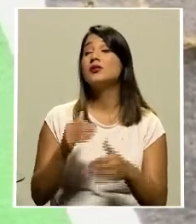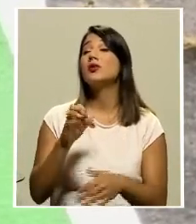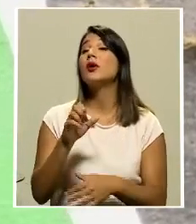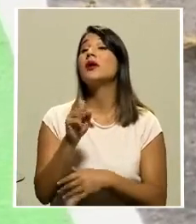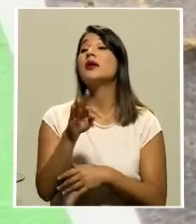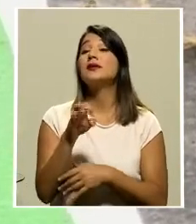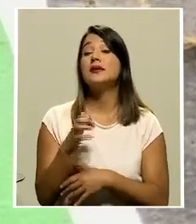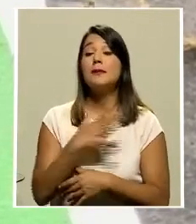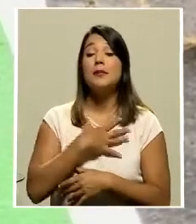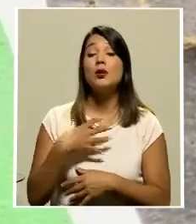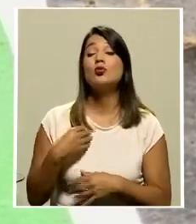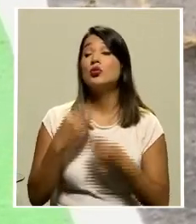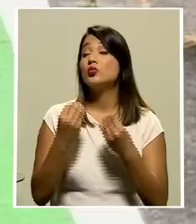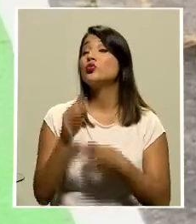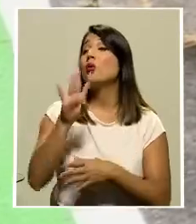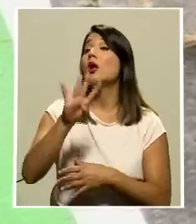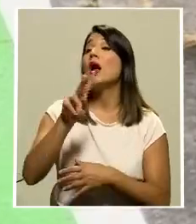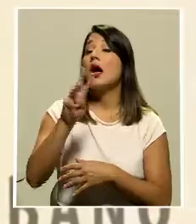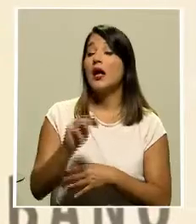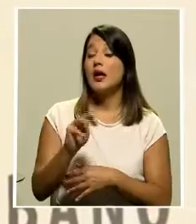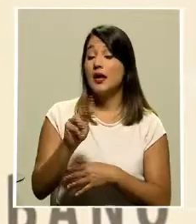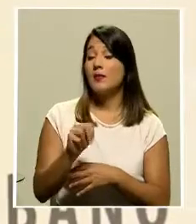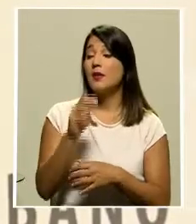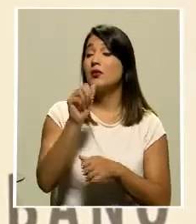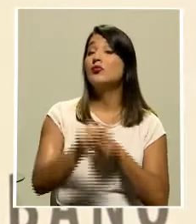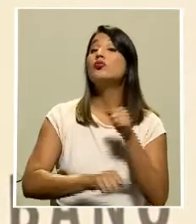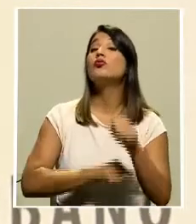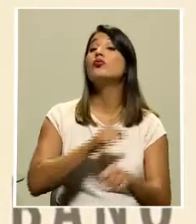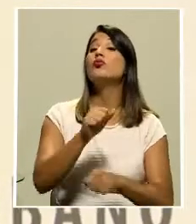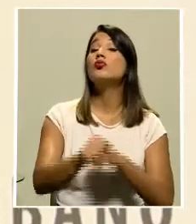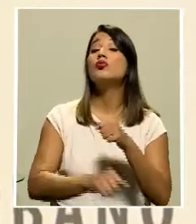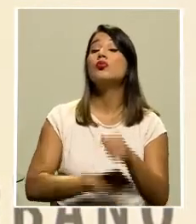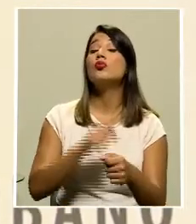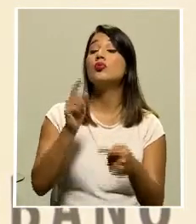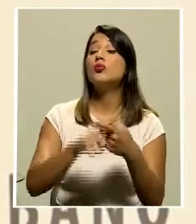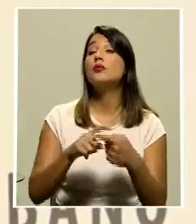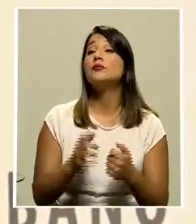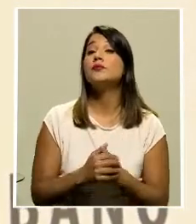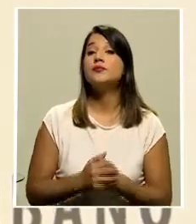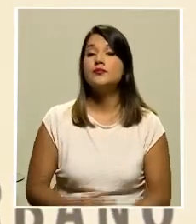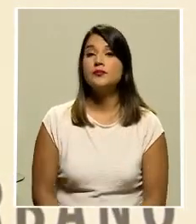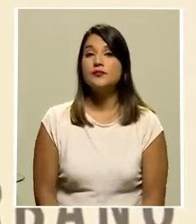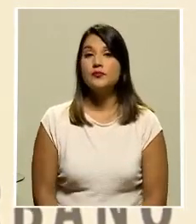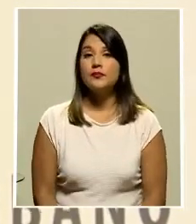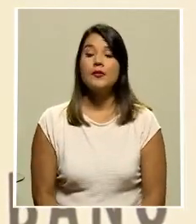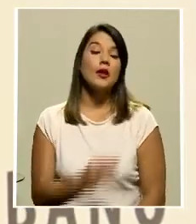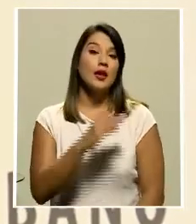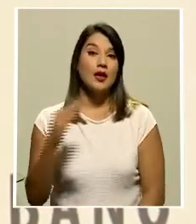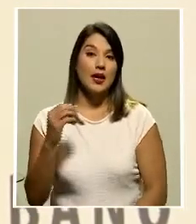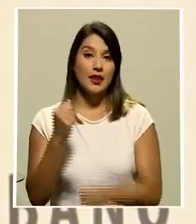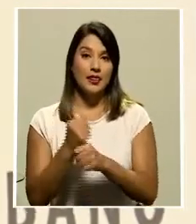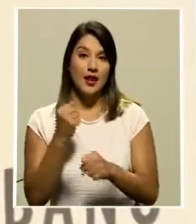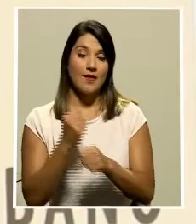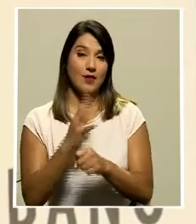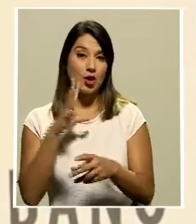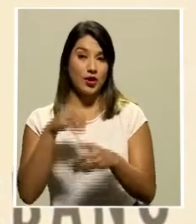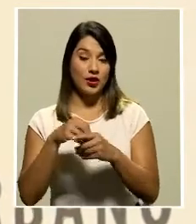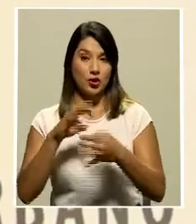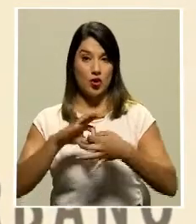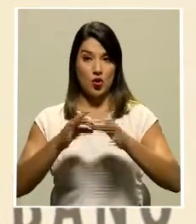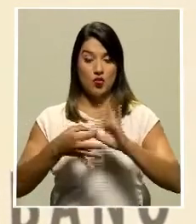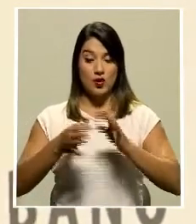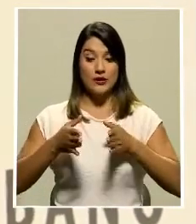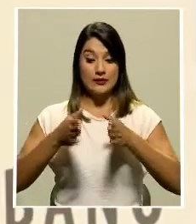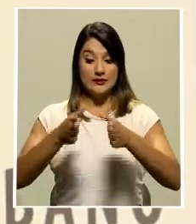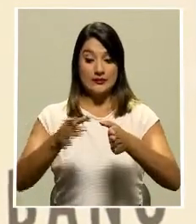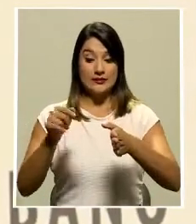cuatro kilómetros desde las avenidas 8 y 10 hasta el límite con currida bat la obra es parte de una red de ciclovías